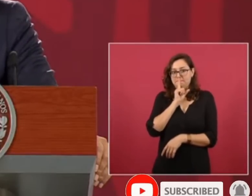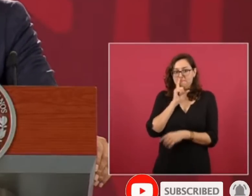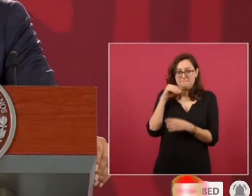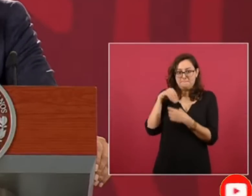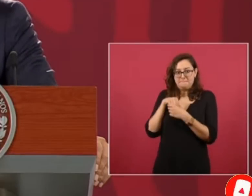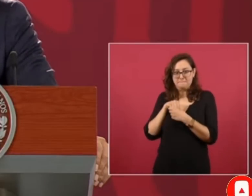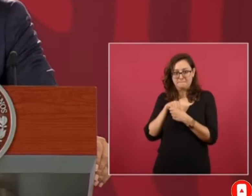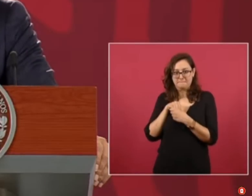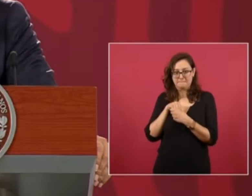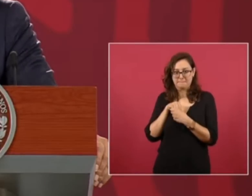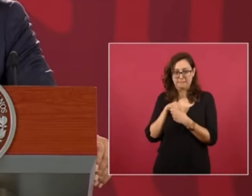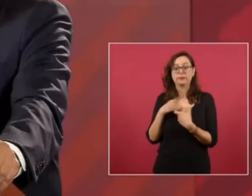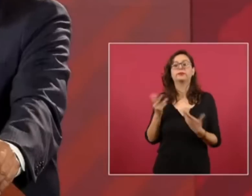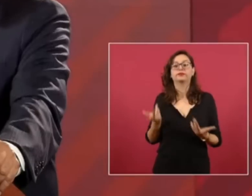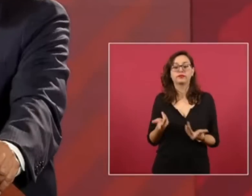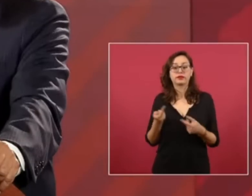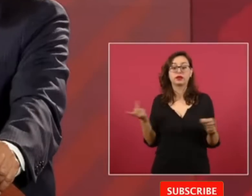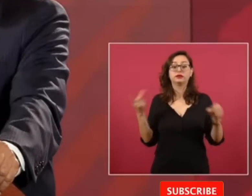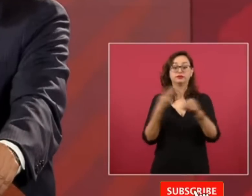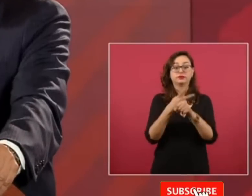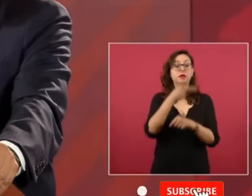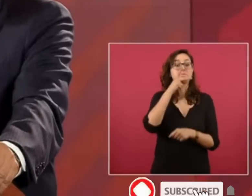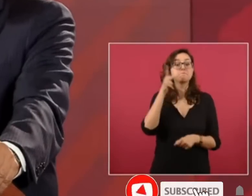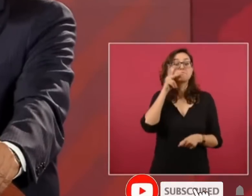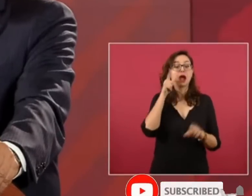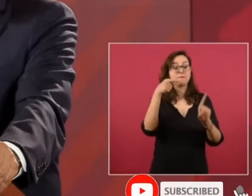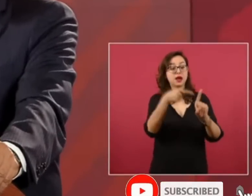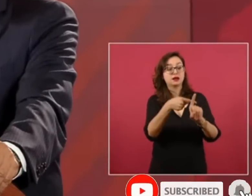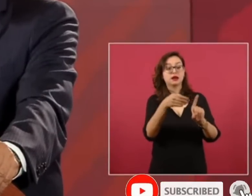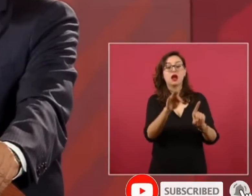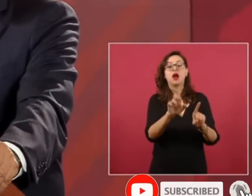a los de las élites